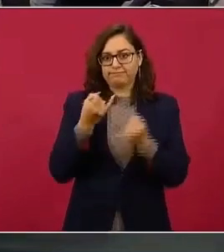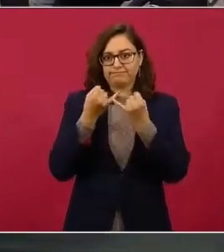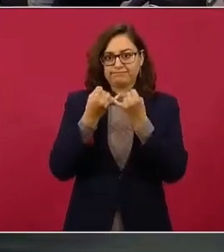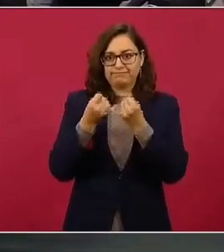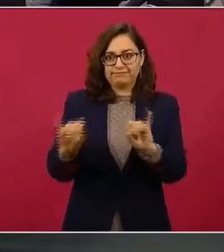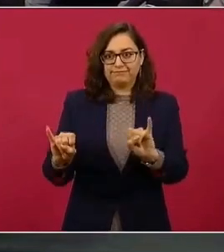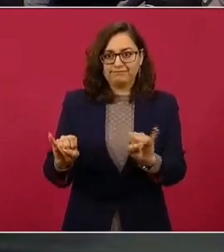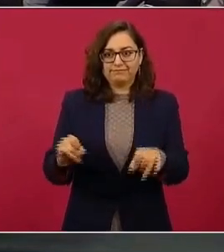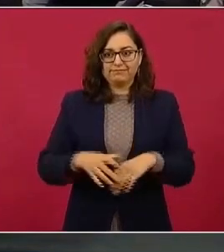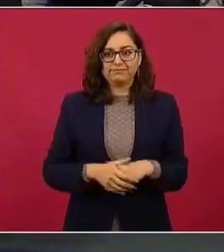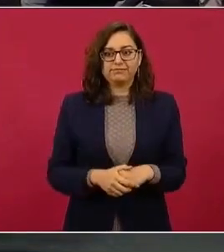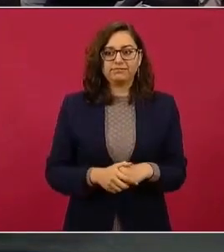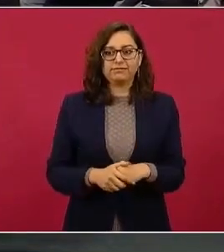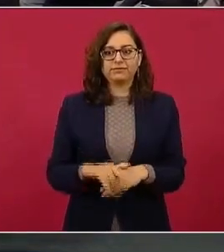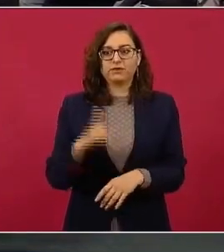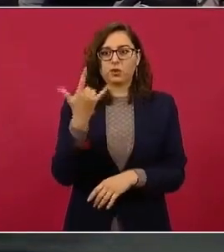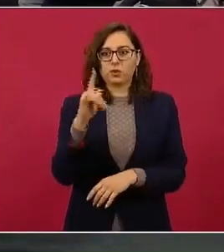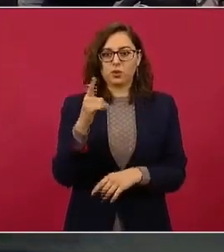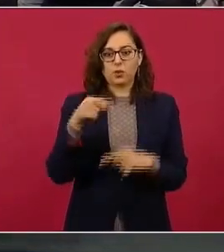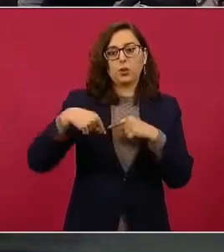de este año. Gracias. Ok, gracias.